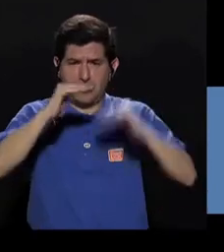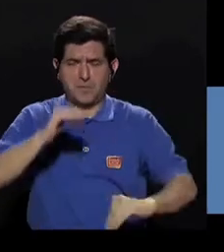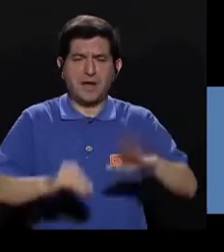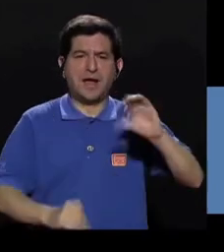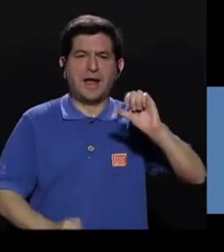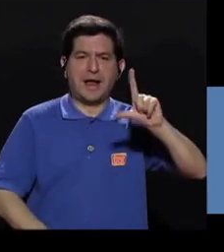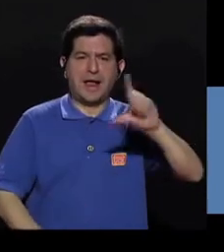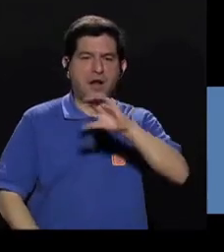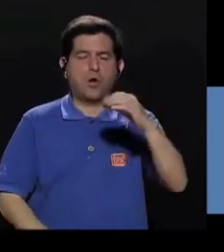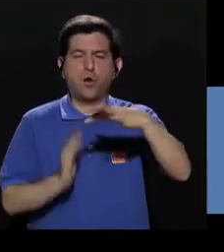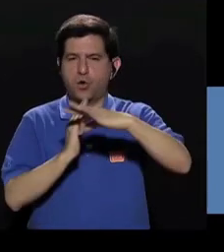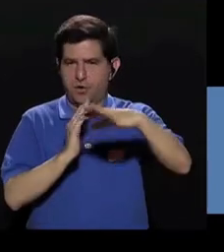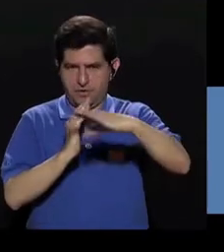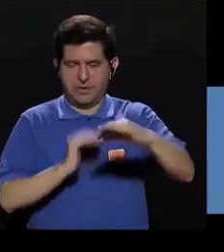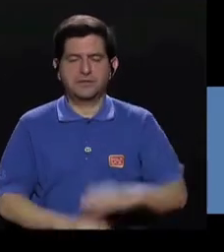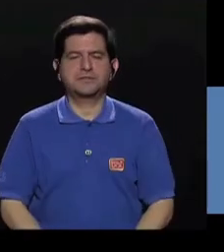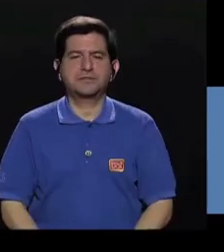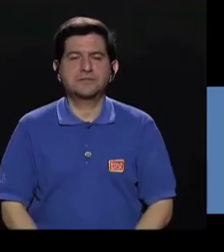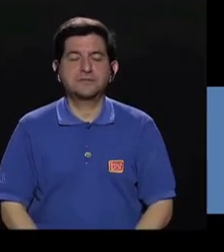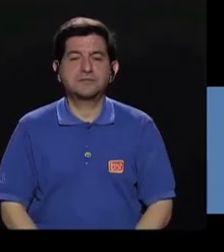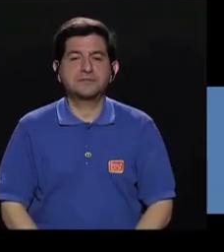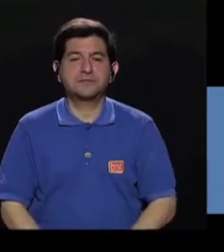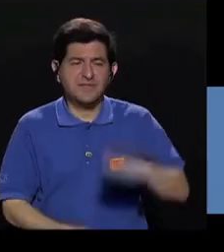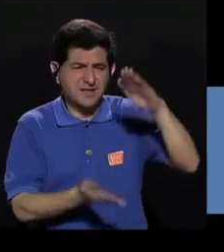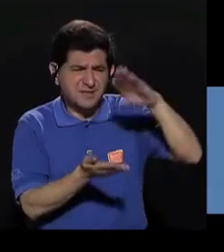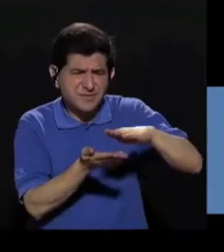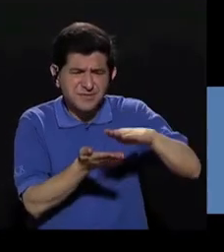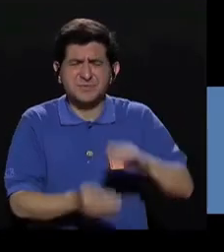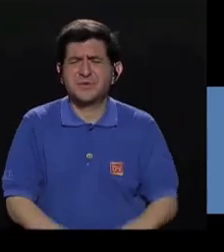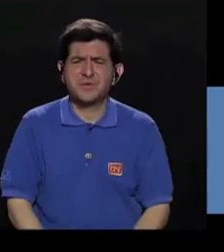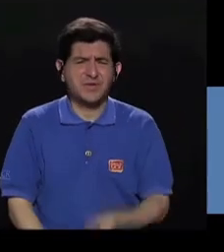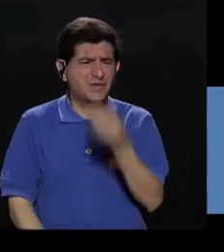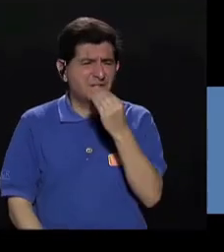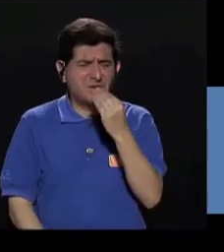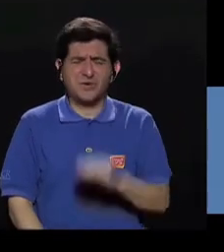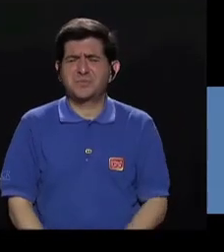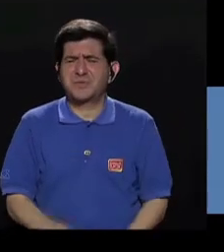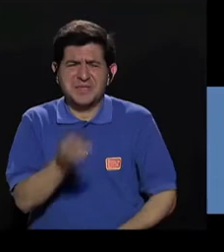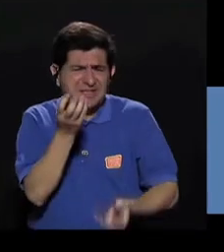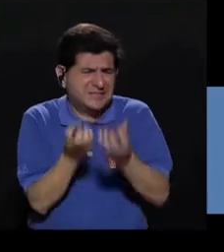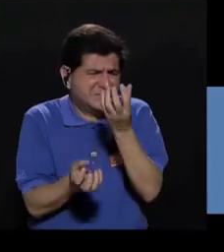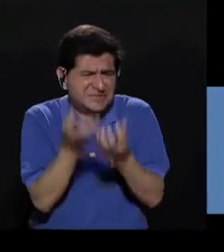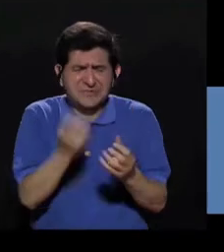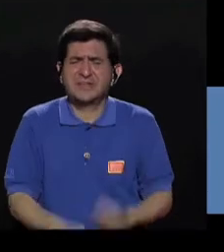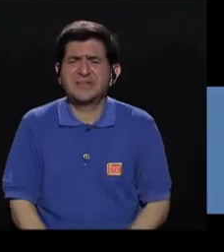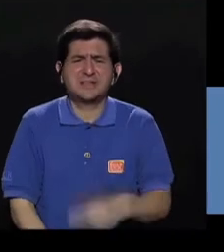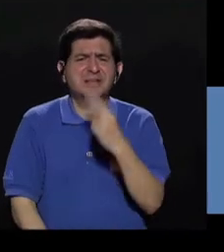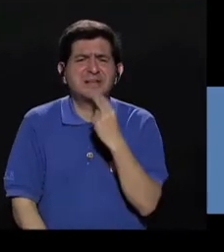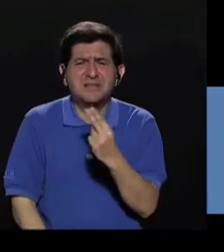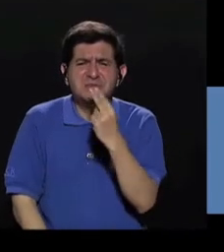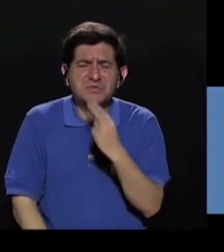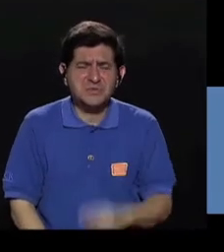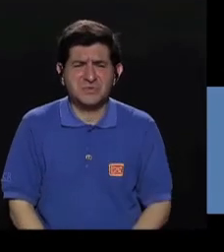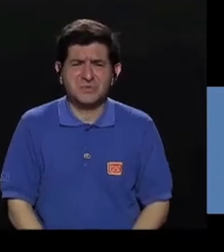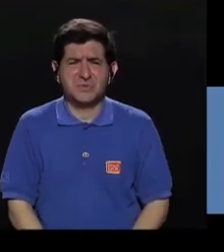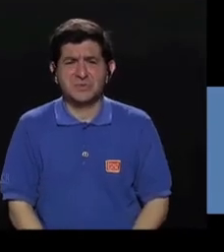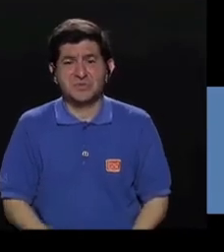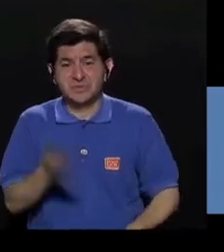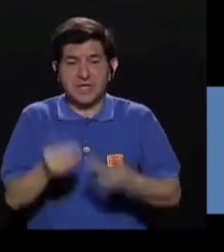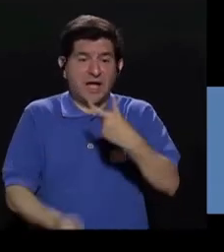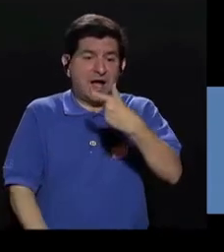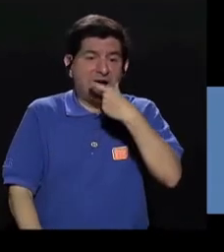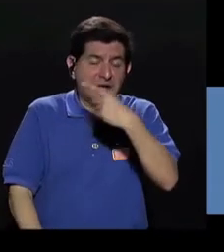y grasa. Reduzca los refrigerios de comida chatarra como frituras, dulces, pasteles,